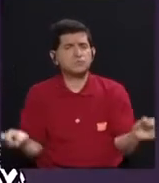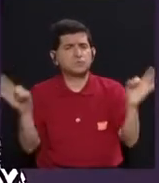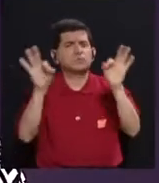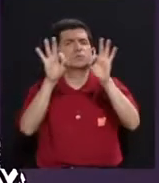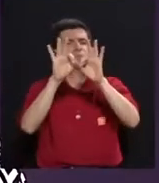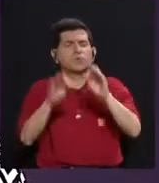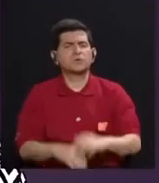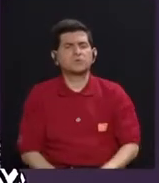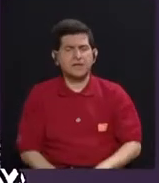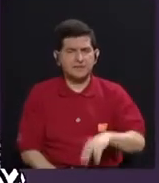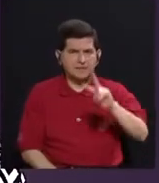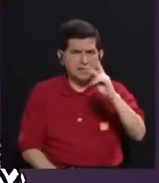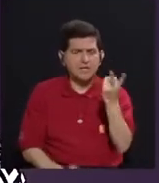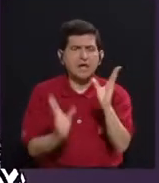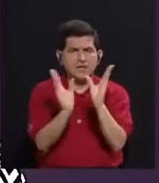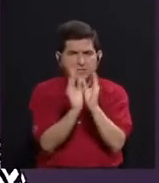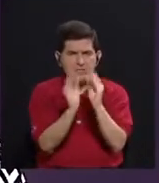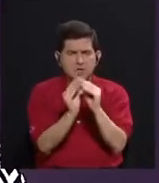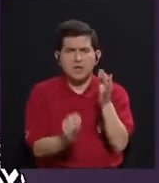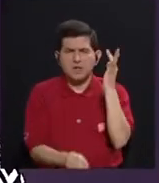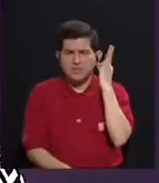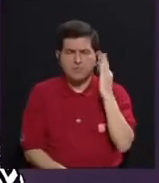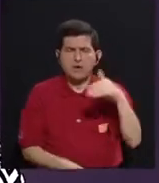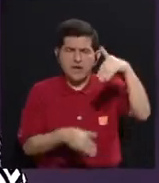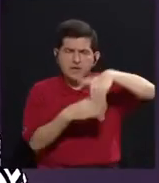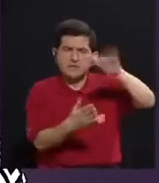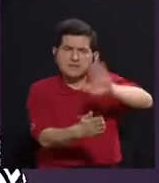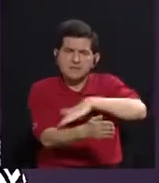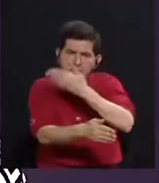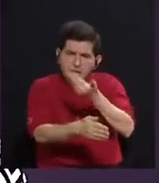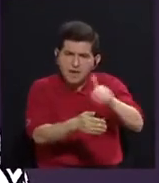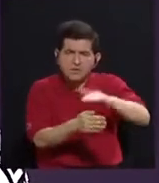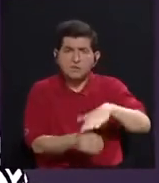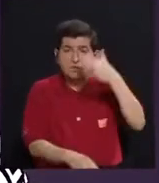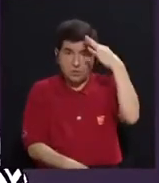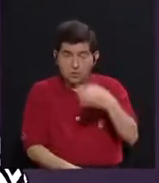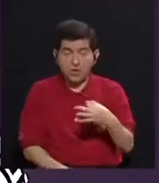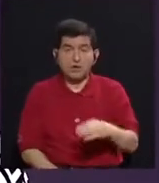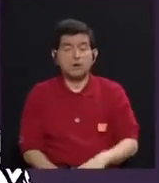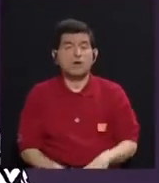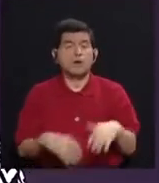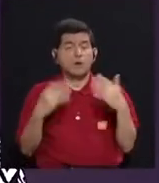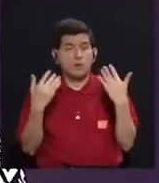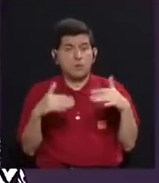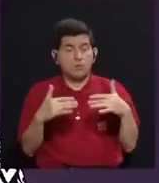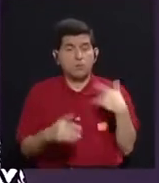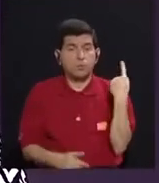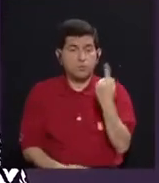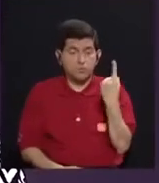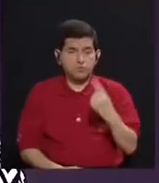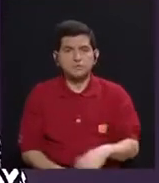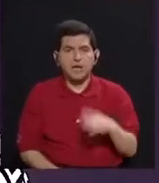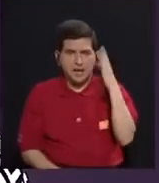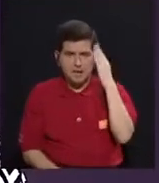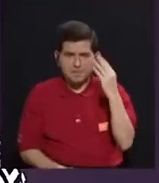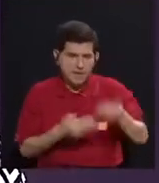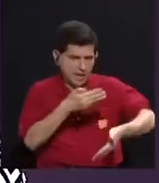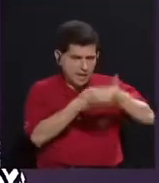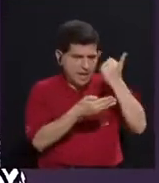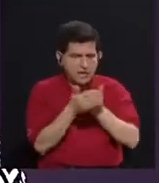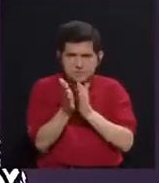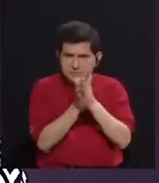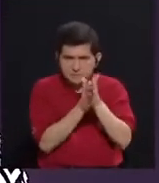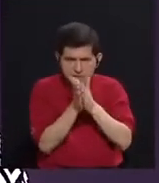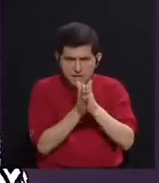¿verdad? Ya este es el segundo simposio de Mujeres en la Música y creo que ha sido muchísimo, bueno, siempre se recogen las experiencias pasadas.